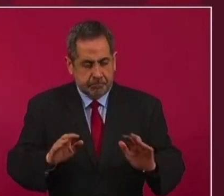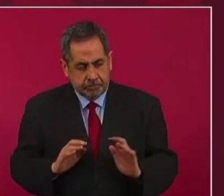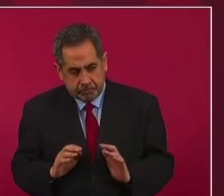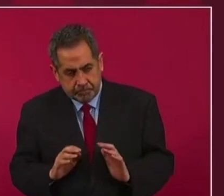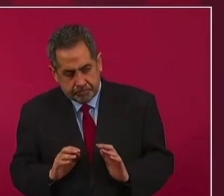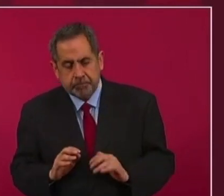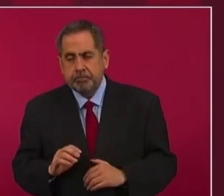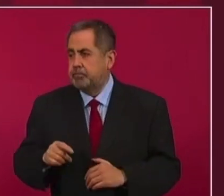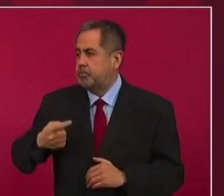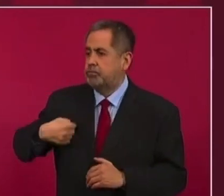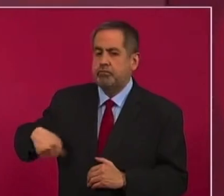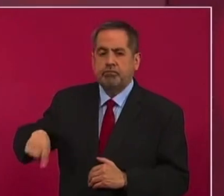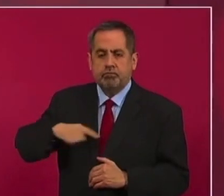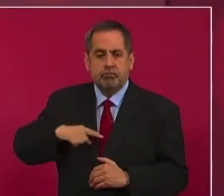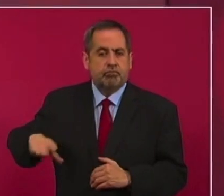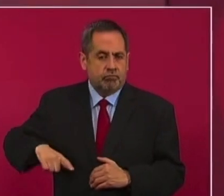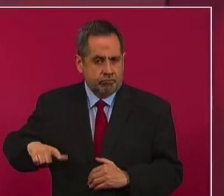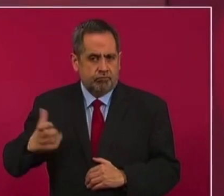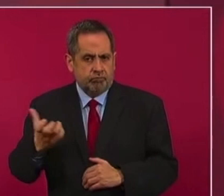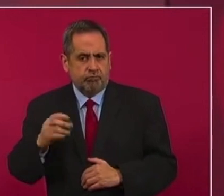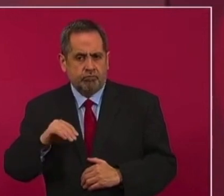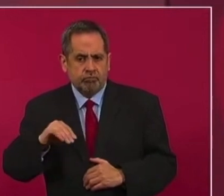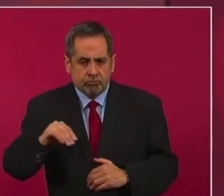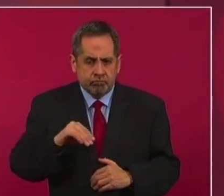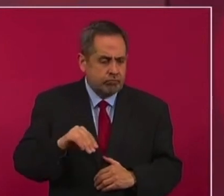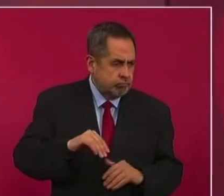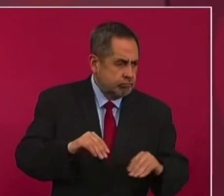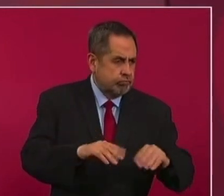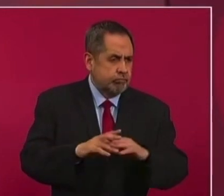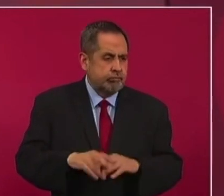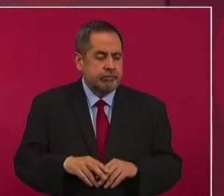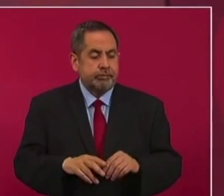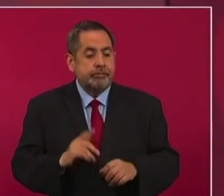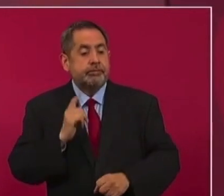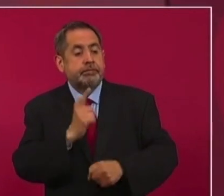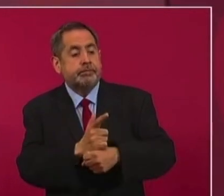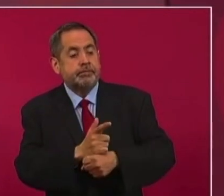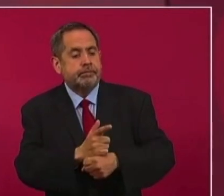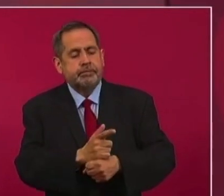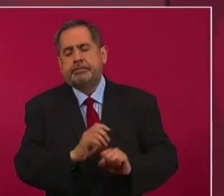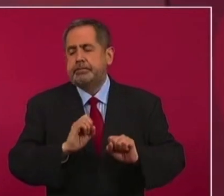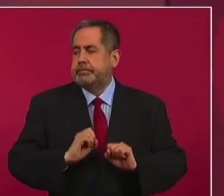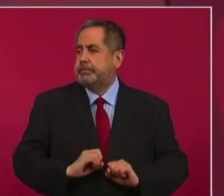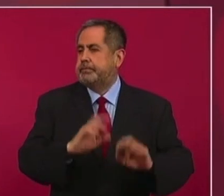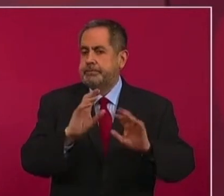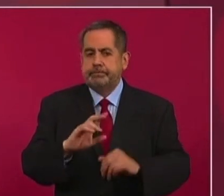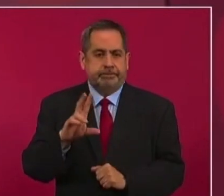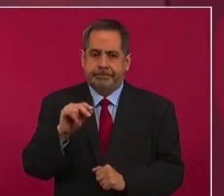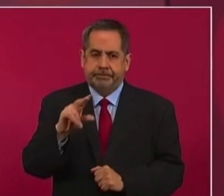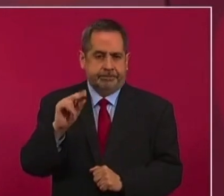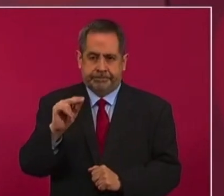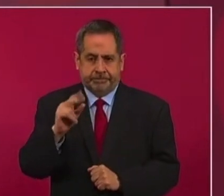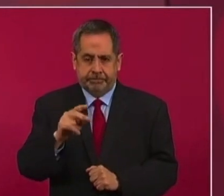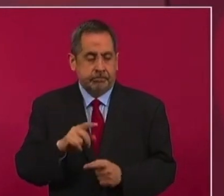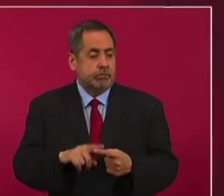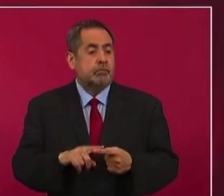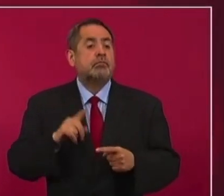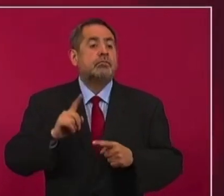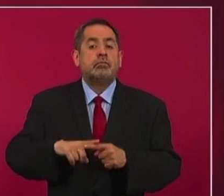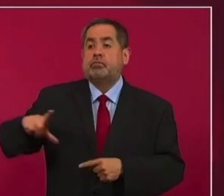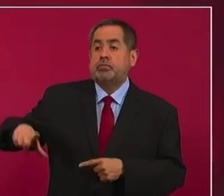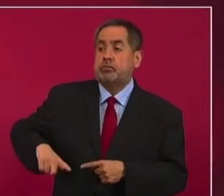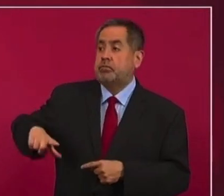está actuando, no hay impunidad, no son crímenes de Estado